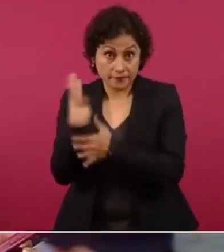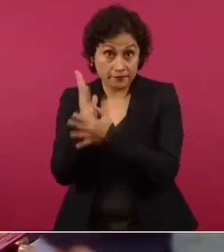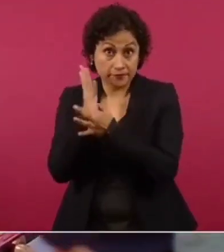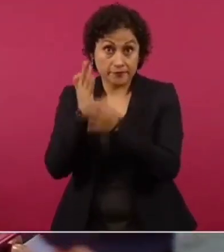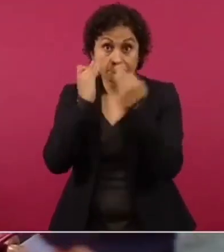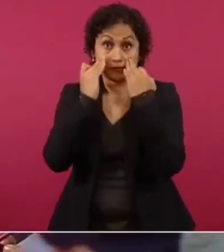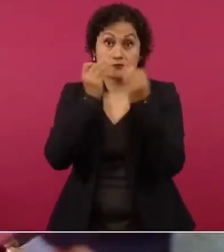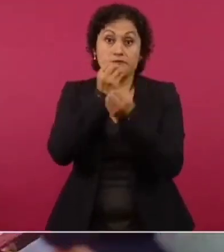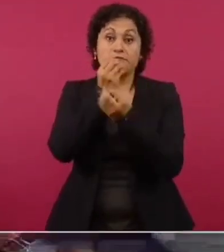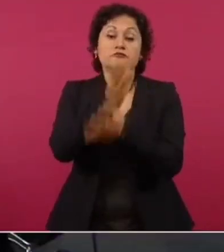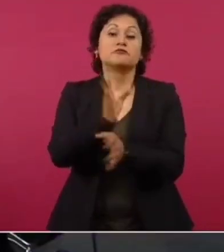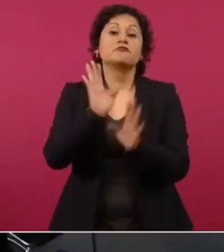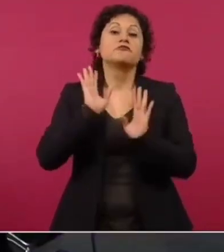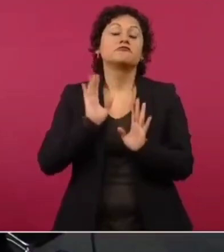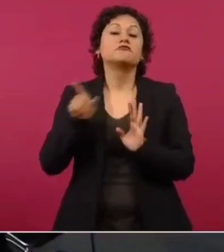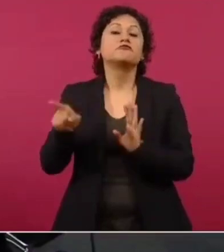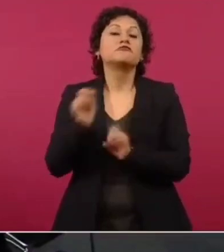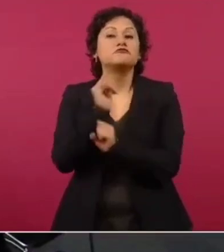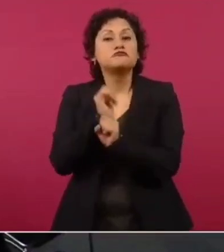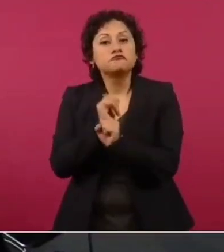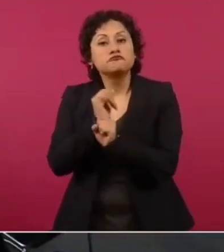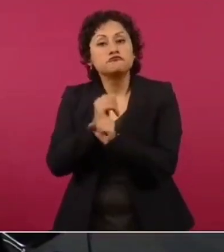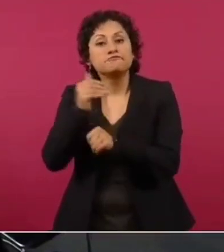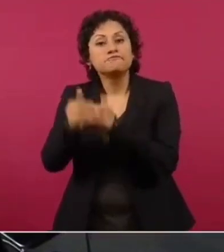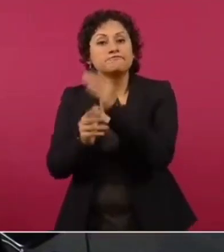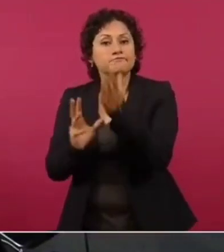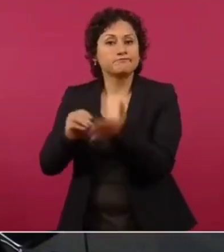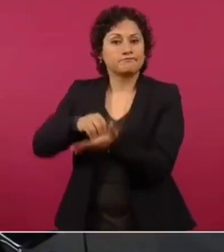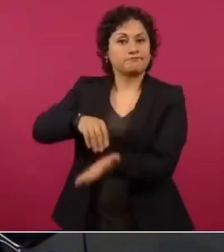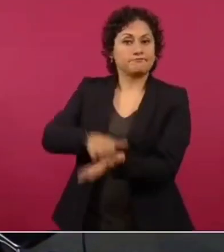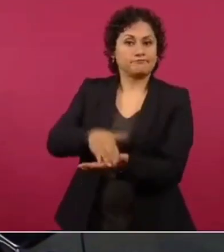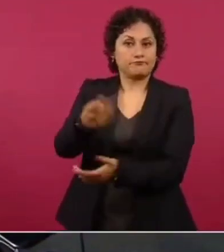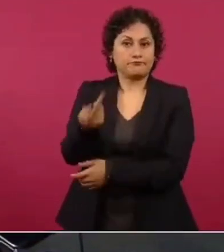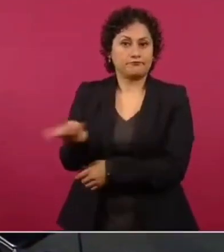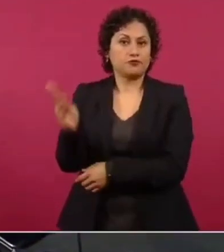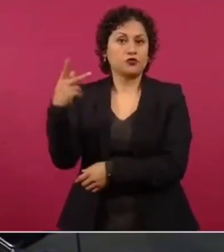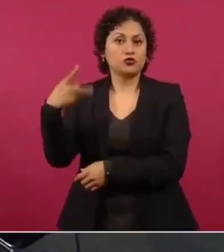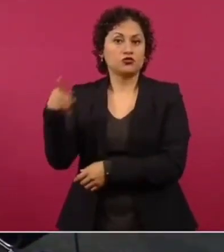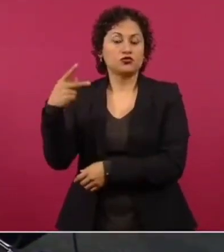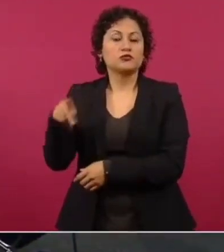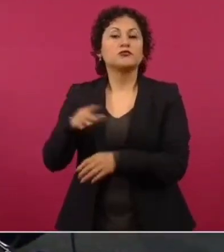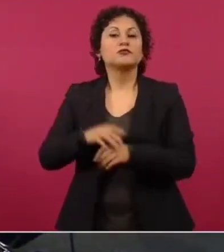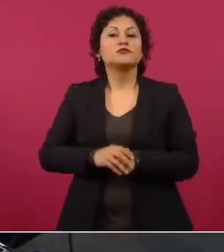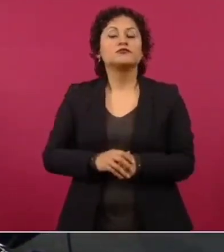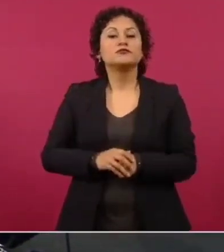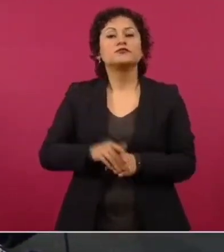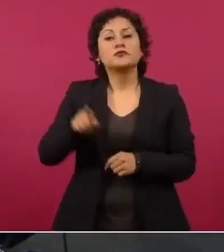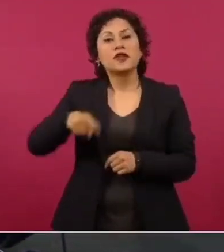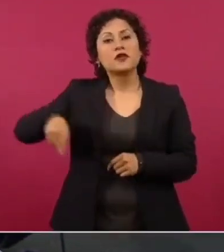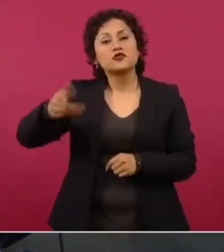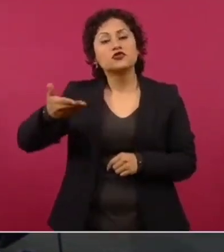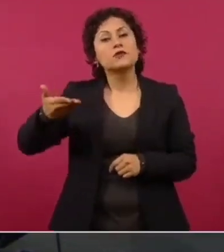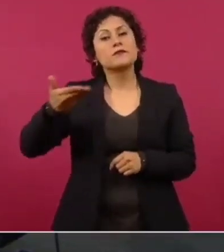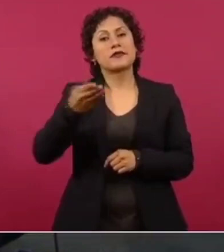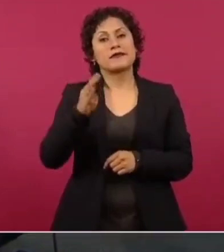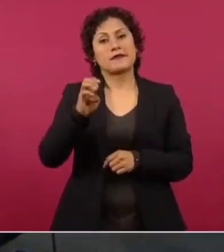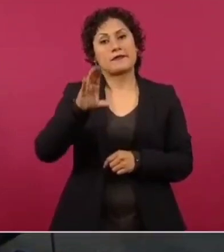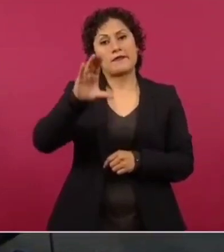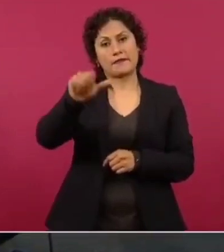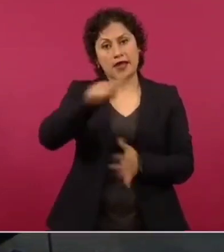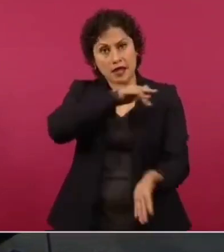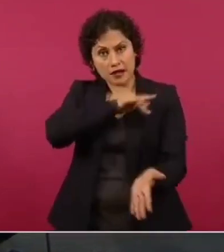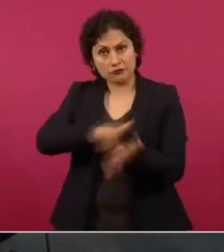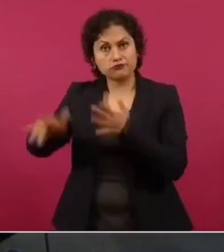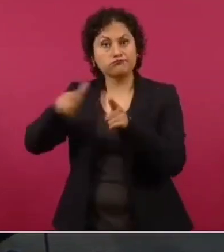y los testimonios que dan y las peticiones que hacen, que se les regresen las becas, usted estaría de acuerdo en que se regrese este